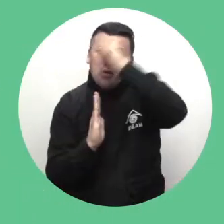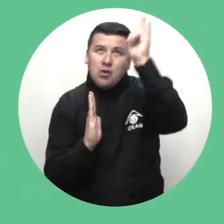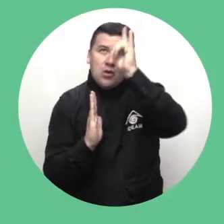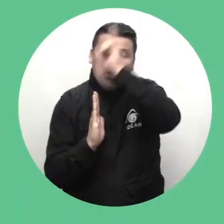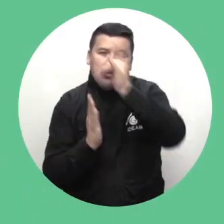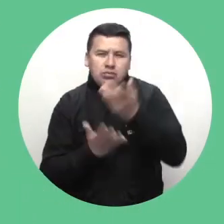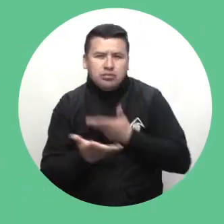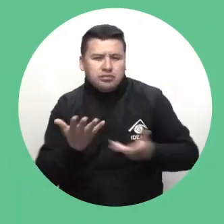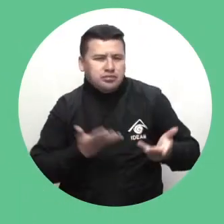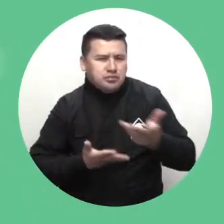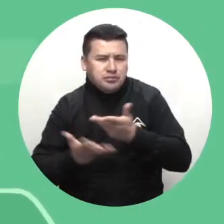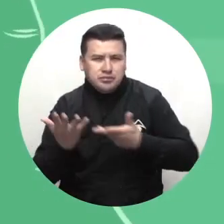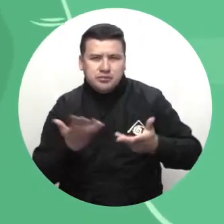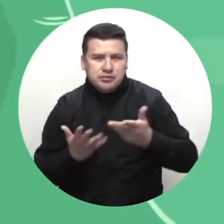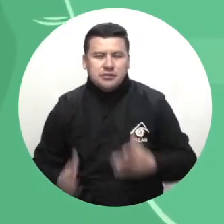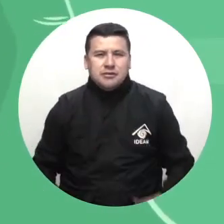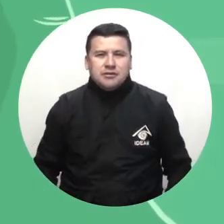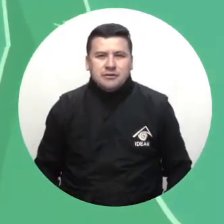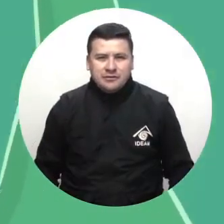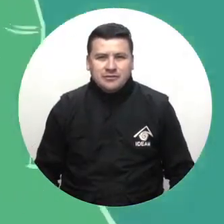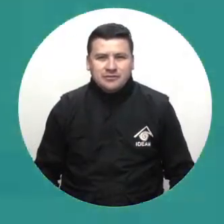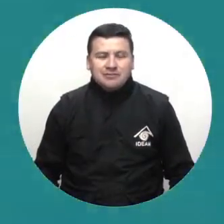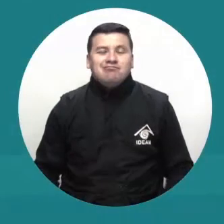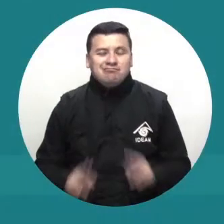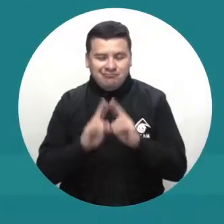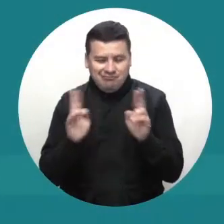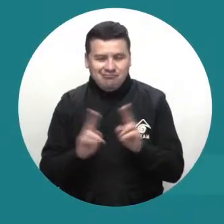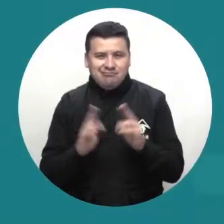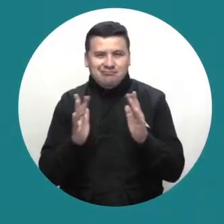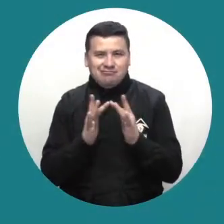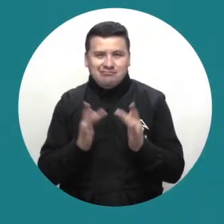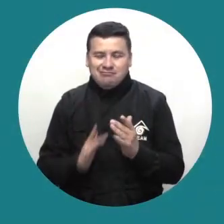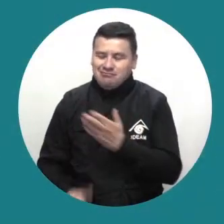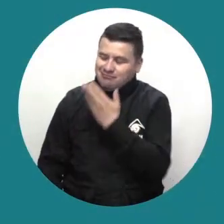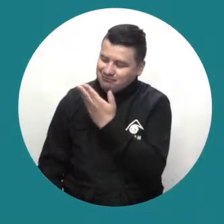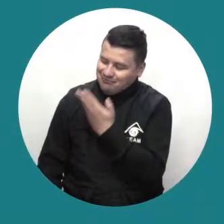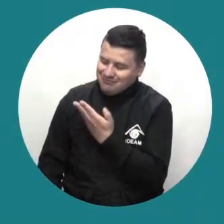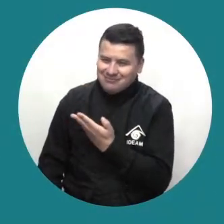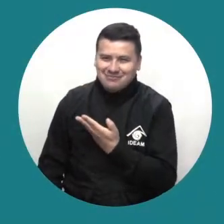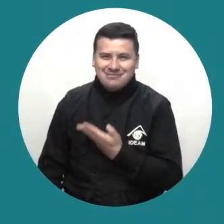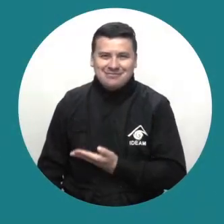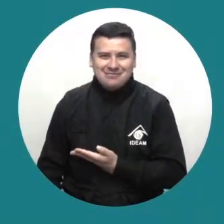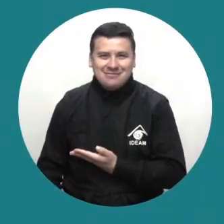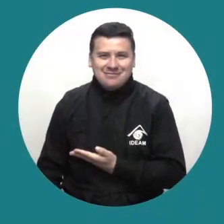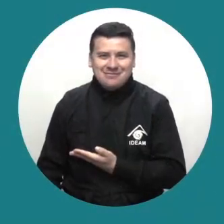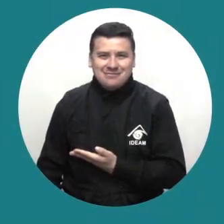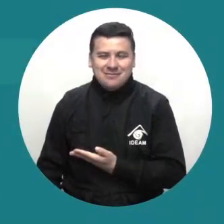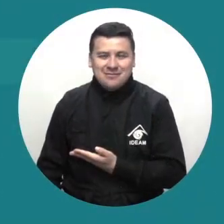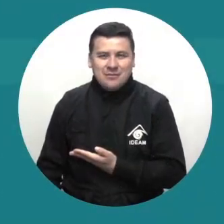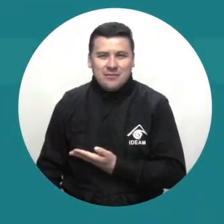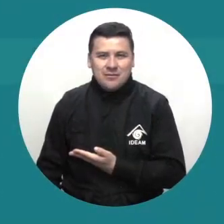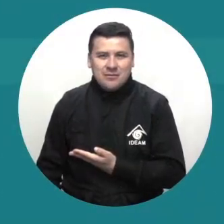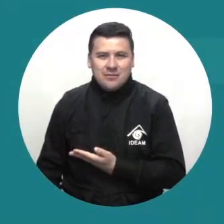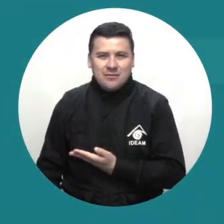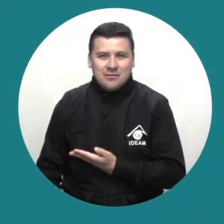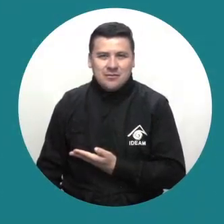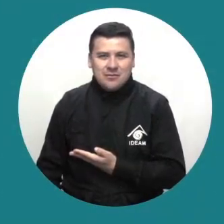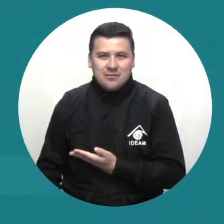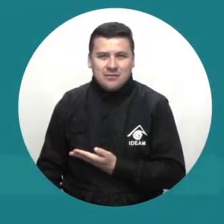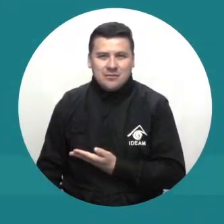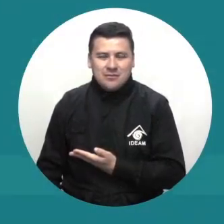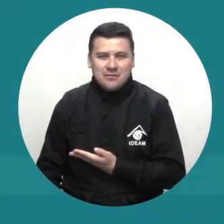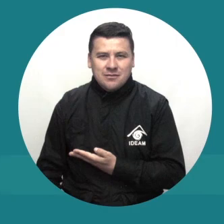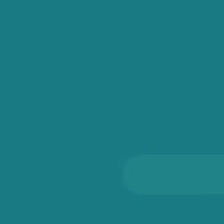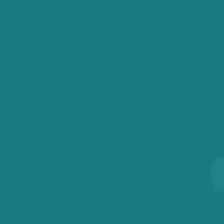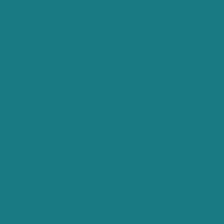detallada, satelital, recomendaciones y muchas opciones de interacción. Síganos a través de nuestras redes sociales. Gracias por ver